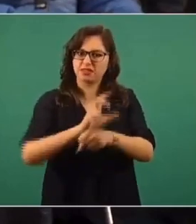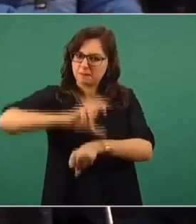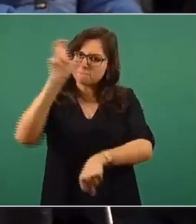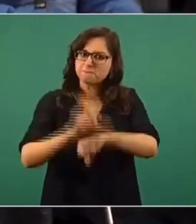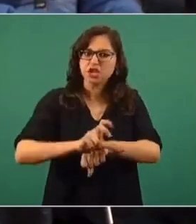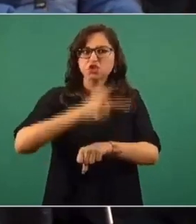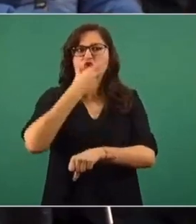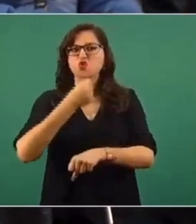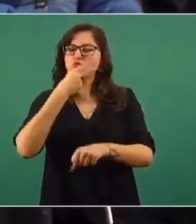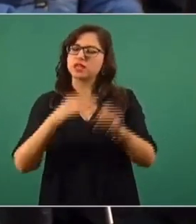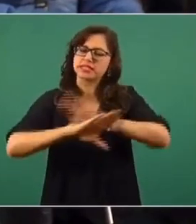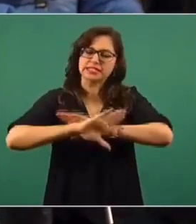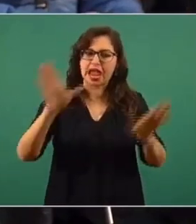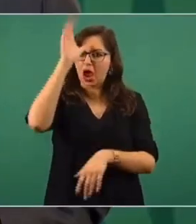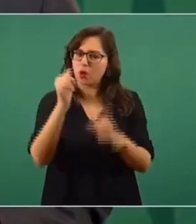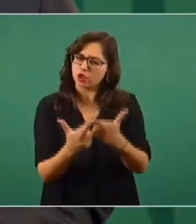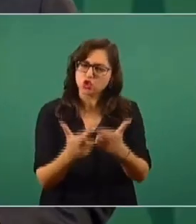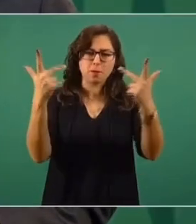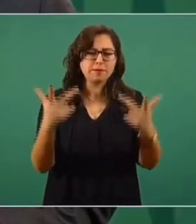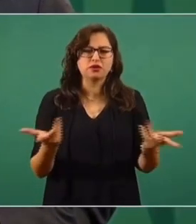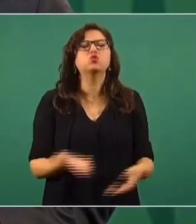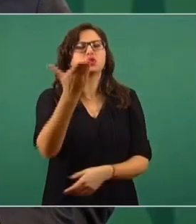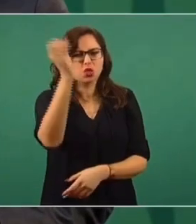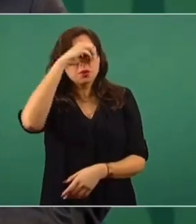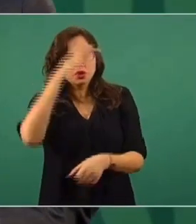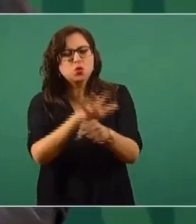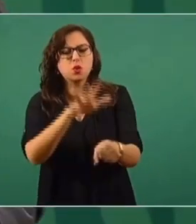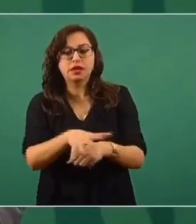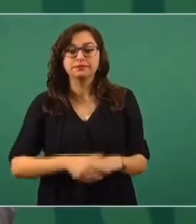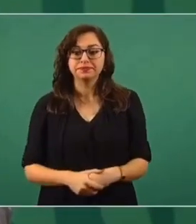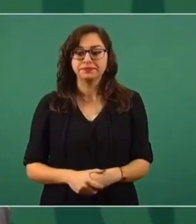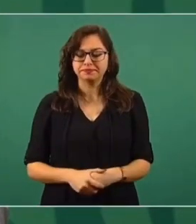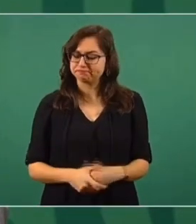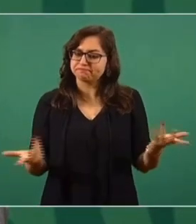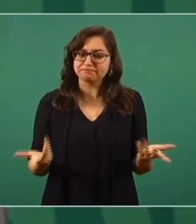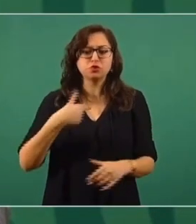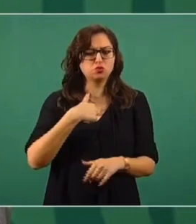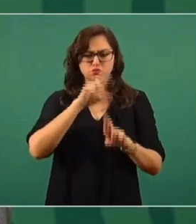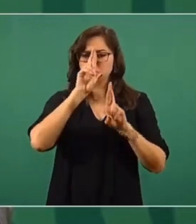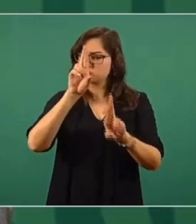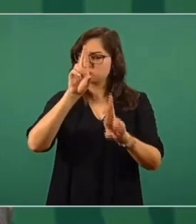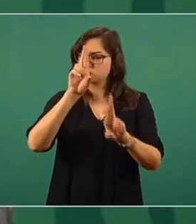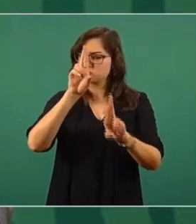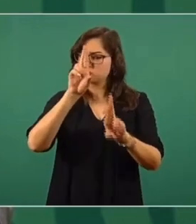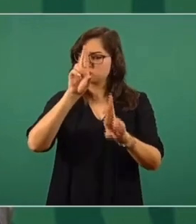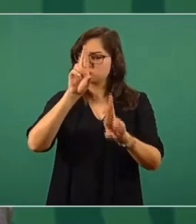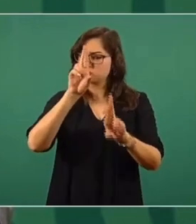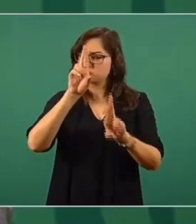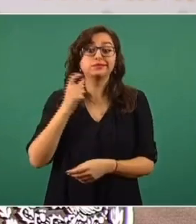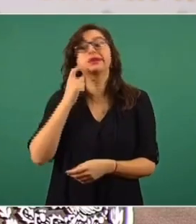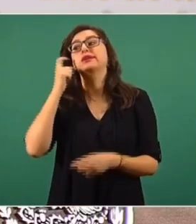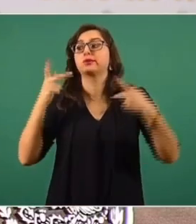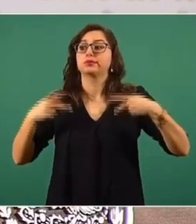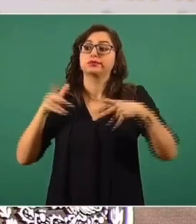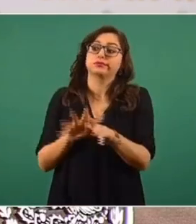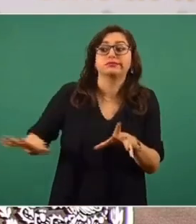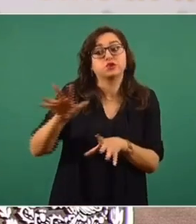¿Qué les dice a estas mujeres que han hecho esta campaña? Pues respeto mucho y que ya expliqué yo que esto corresponde al pueblo de Guerrero